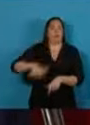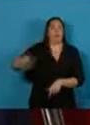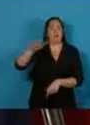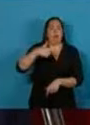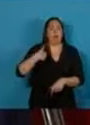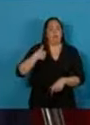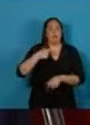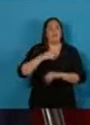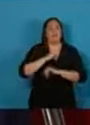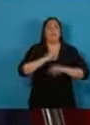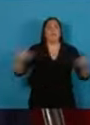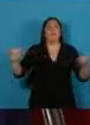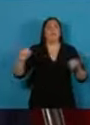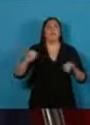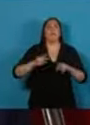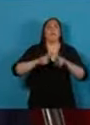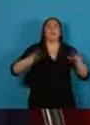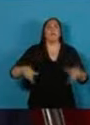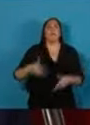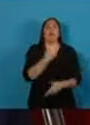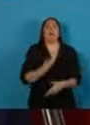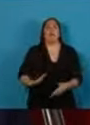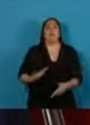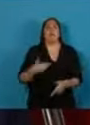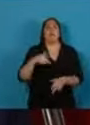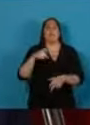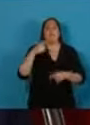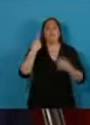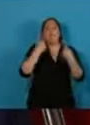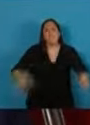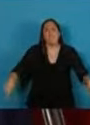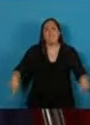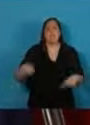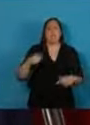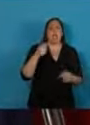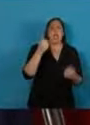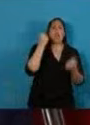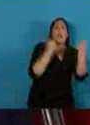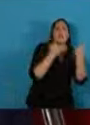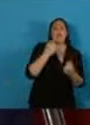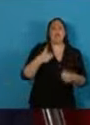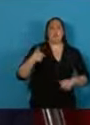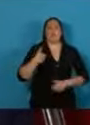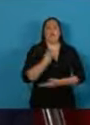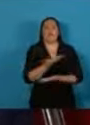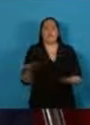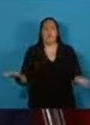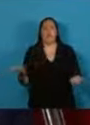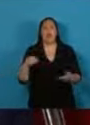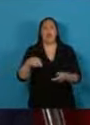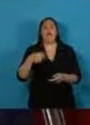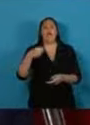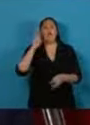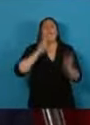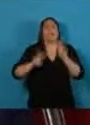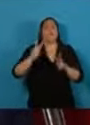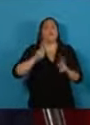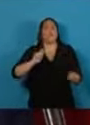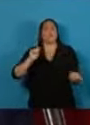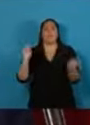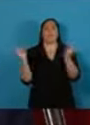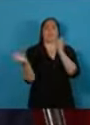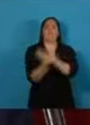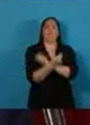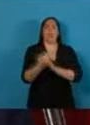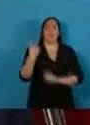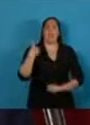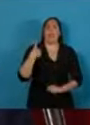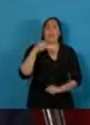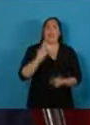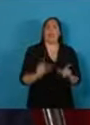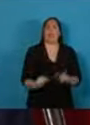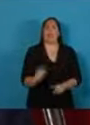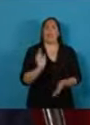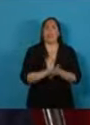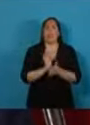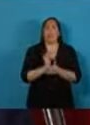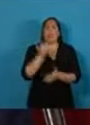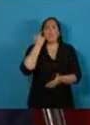económicas y sociales de distinta naturaleza que comiencen a revertir el rumbo estructural de atraso